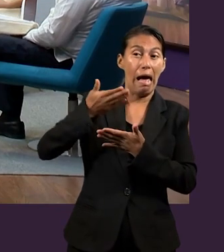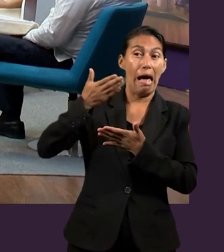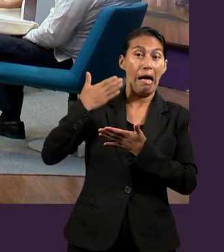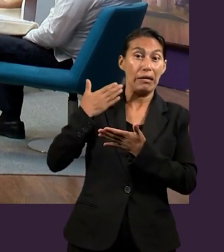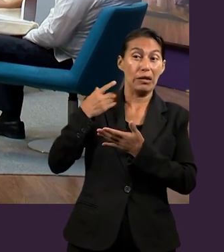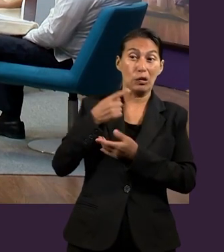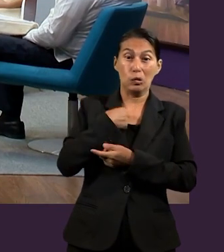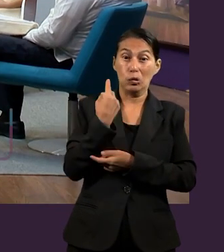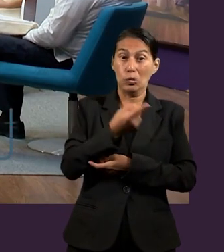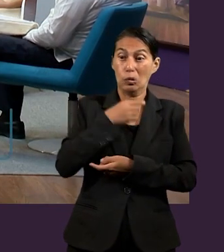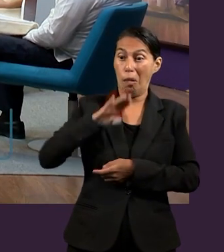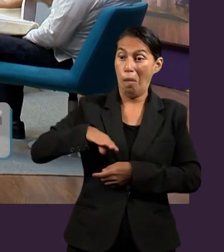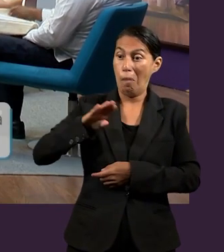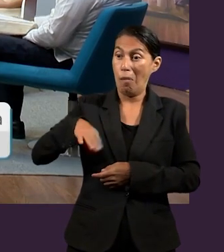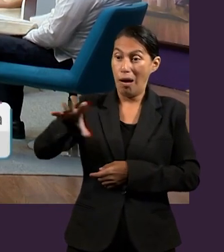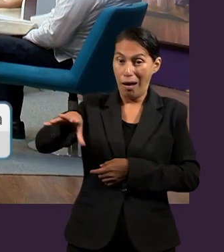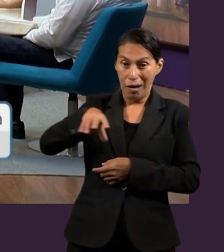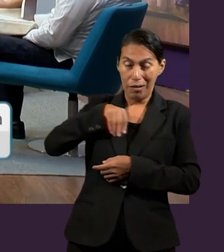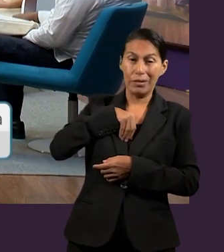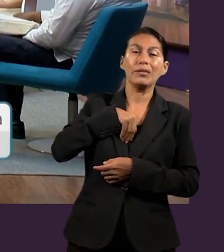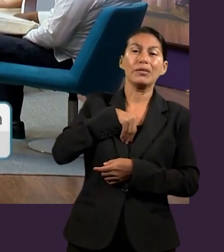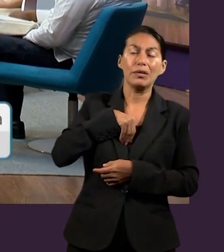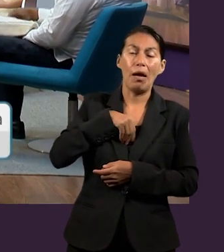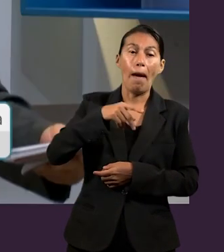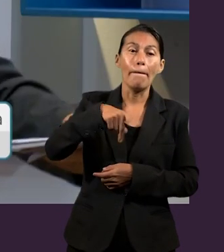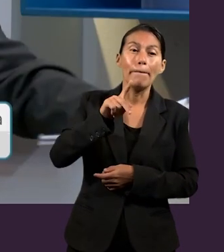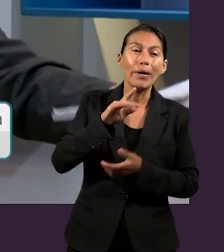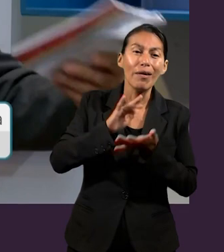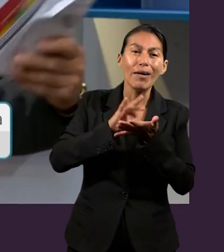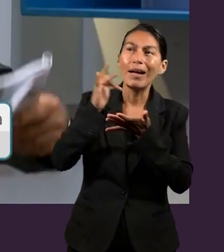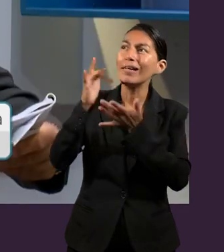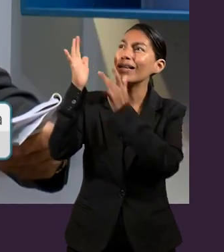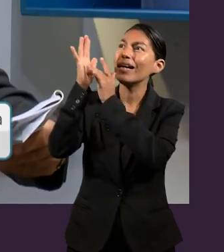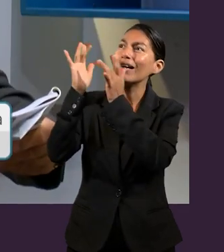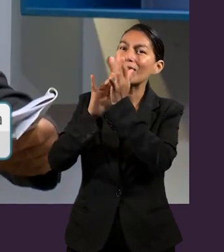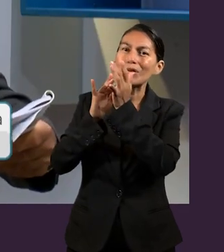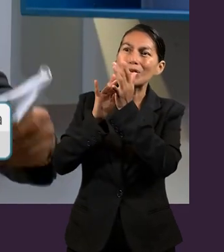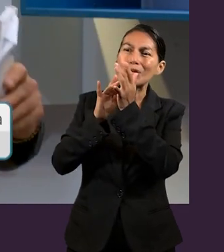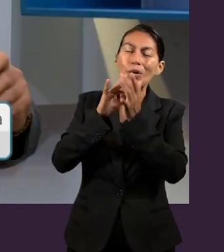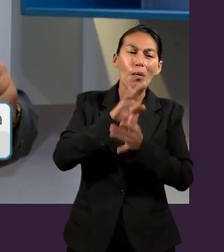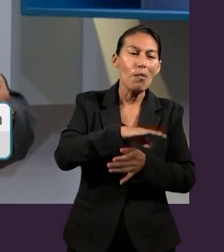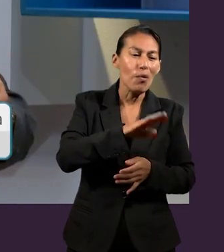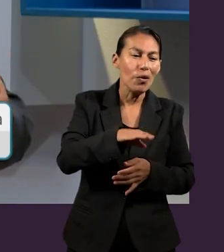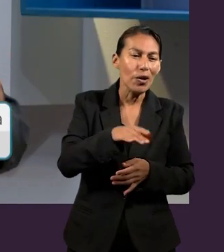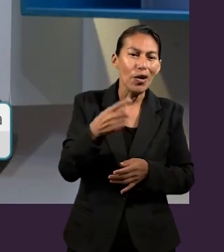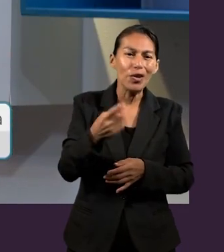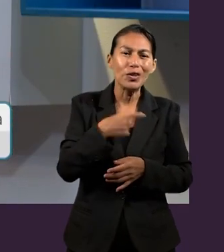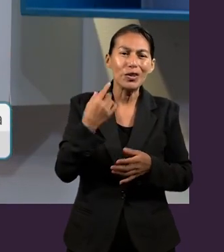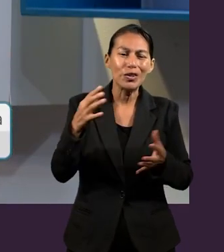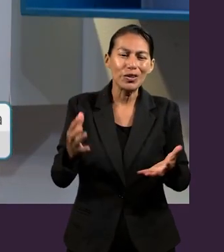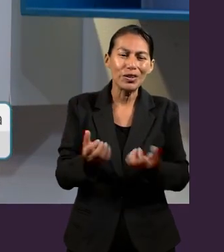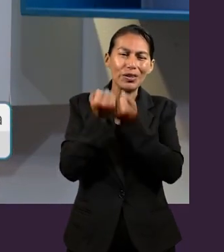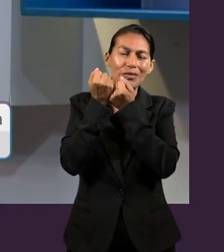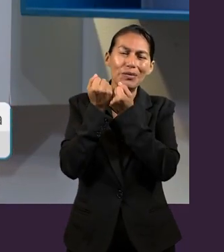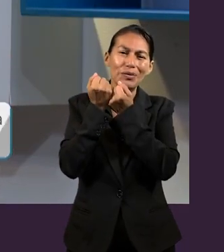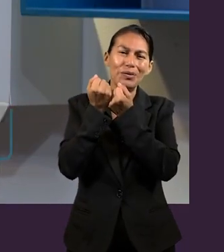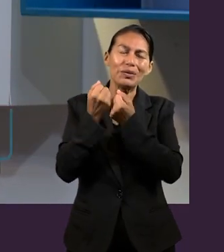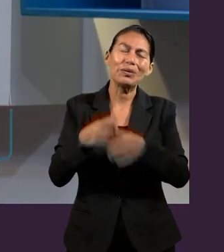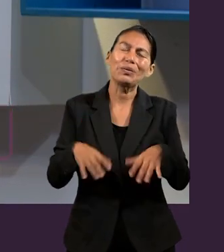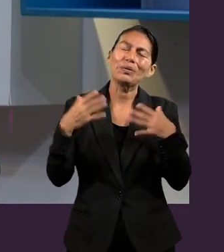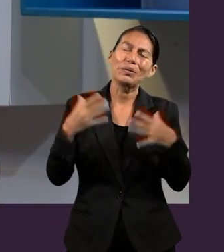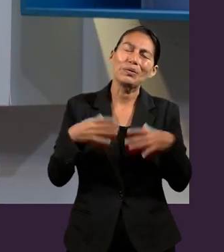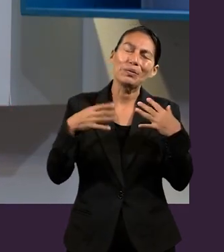nosotros en otro tiempo estábamos perdidos, de que ahora en Cristo Jesús. Y un poquito más adelante vamos a